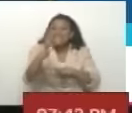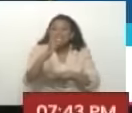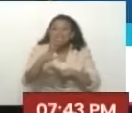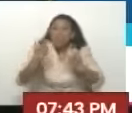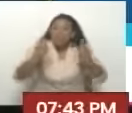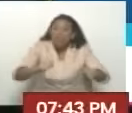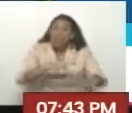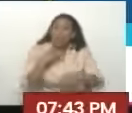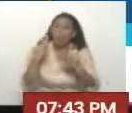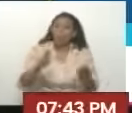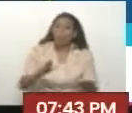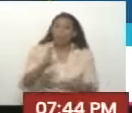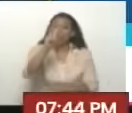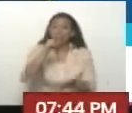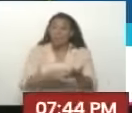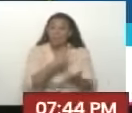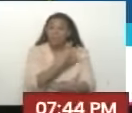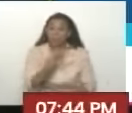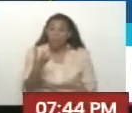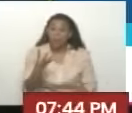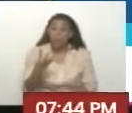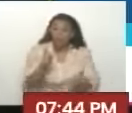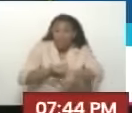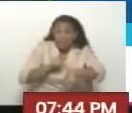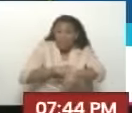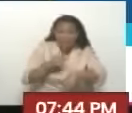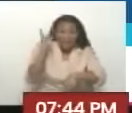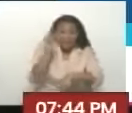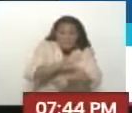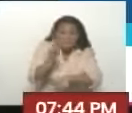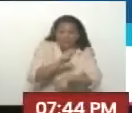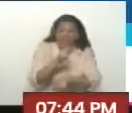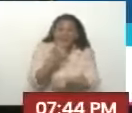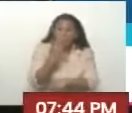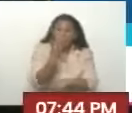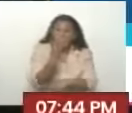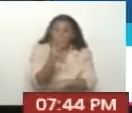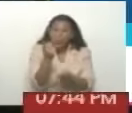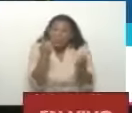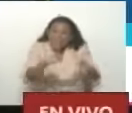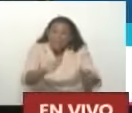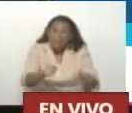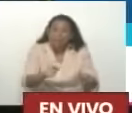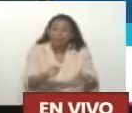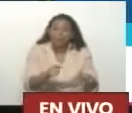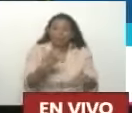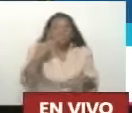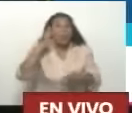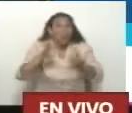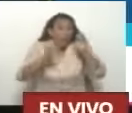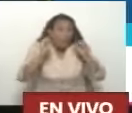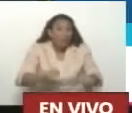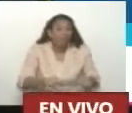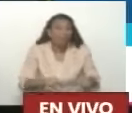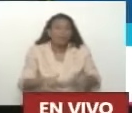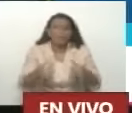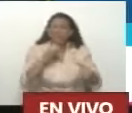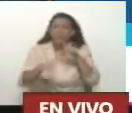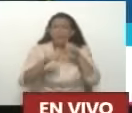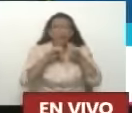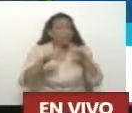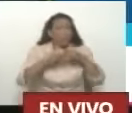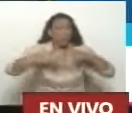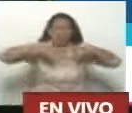2024 Lo que va Cuatro conspiraciones Seguramente Sería La